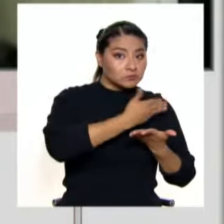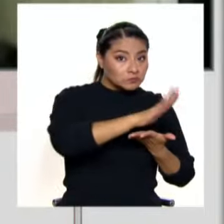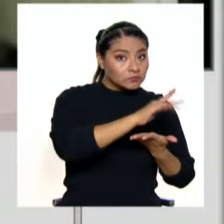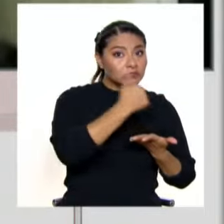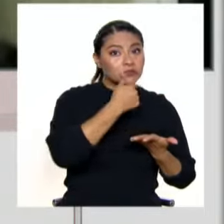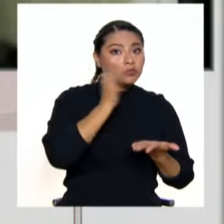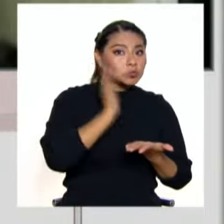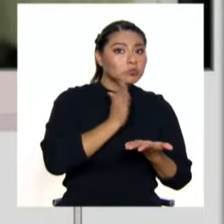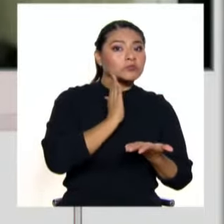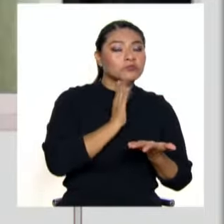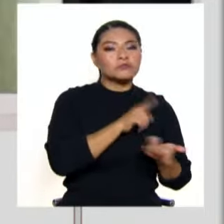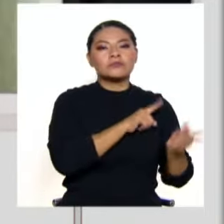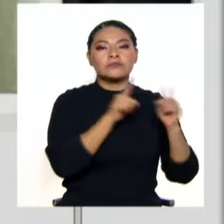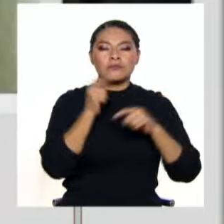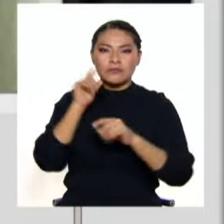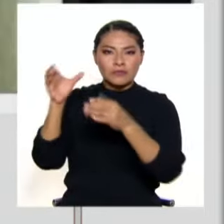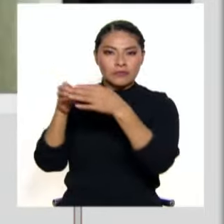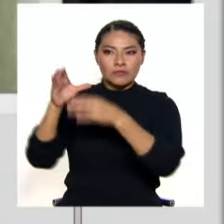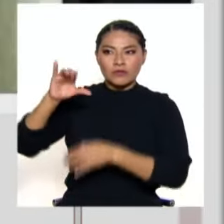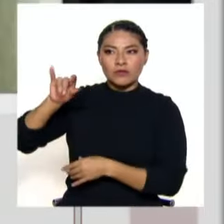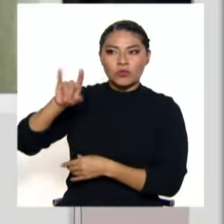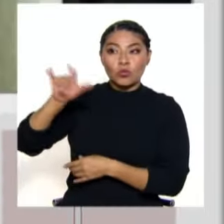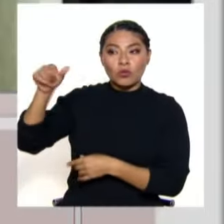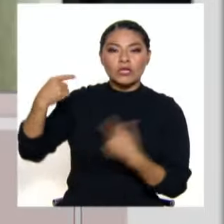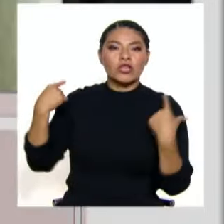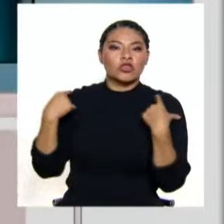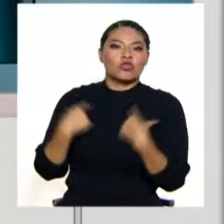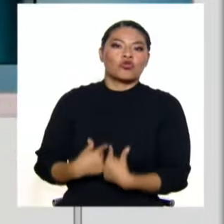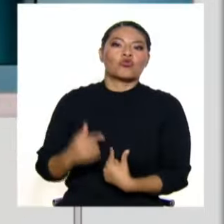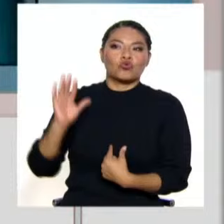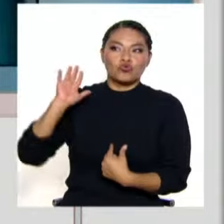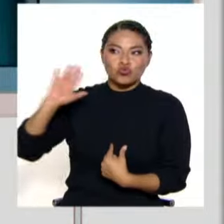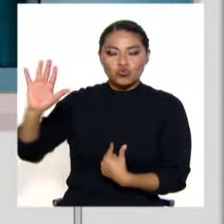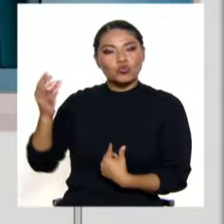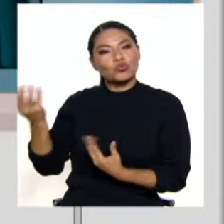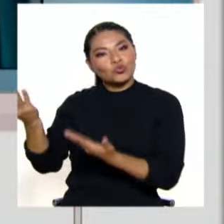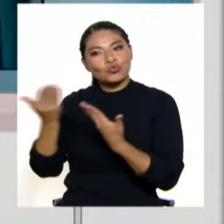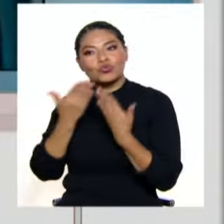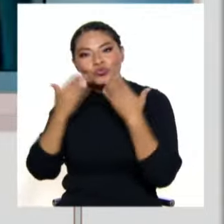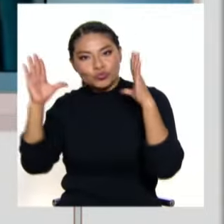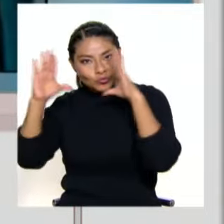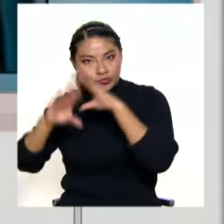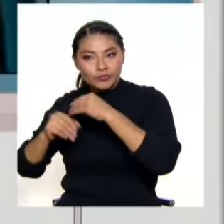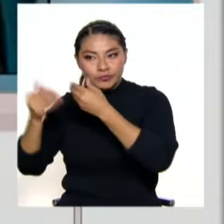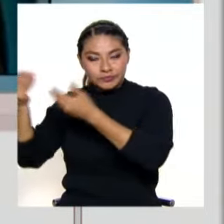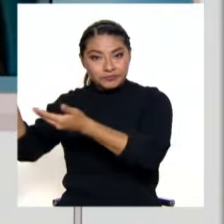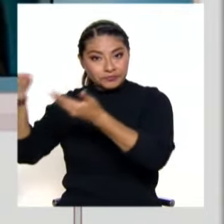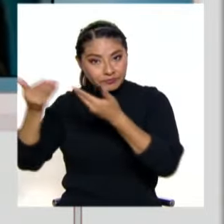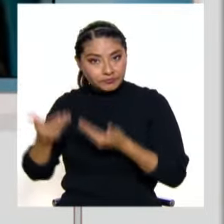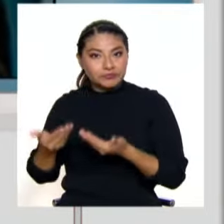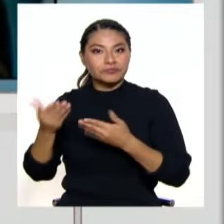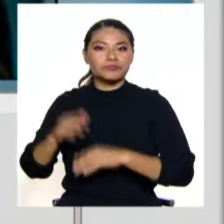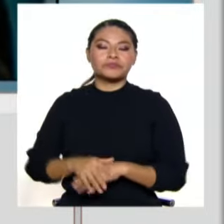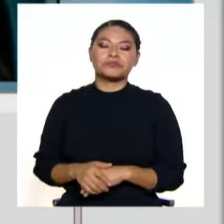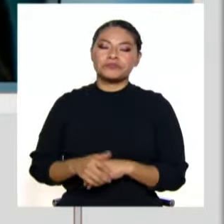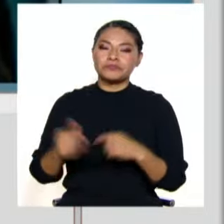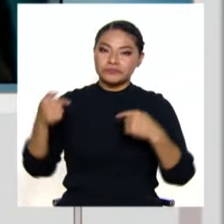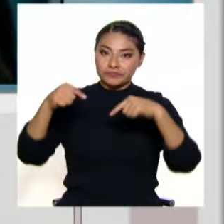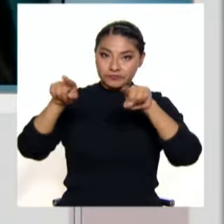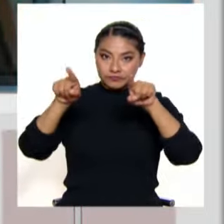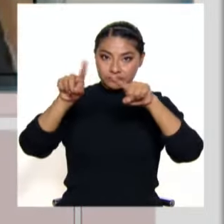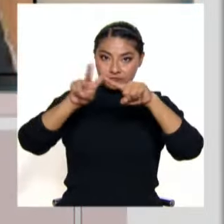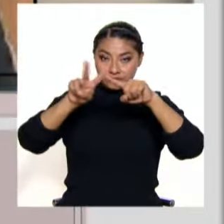telefónica con Juan Peña, quien es su defensa legal. ¿Cómo está, doctor Peña? Buenas noches, bienvenido a TV Perú Noticias.